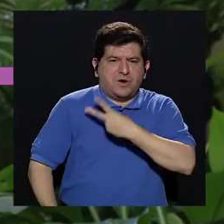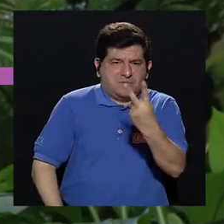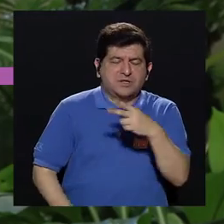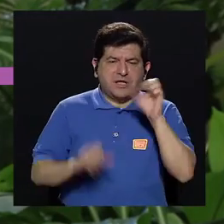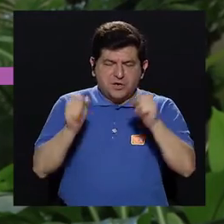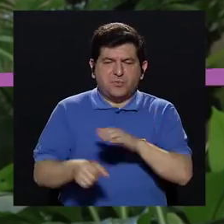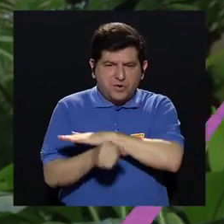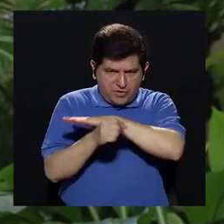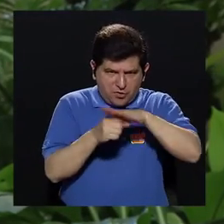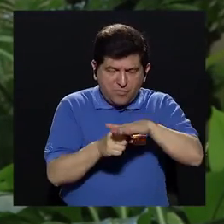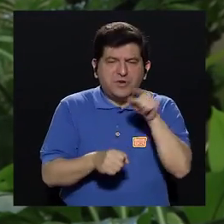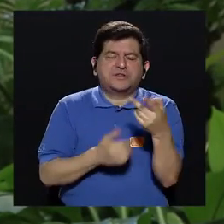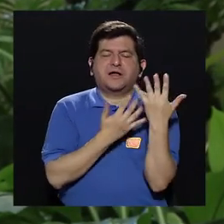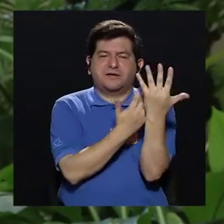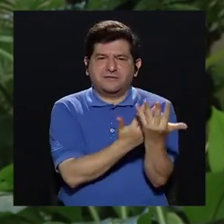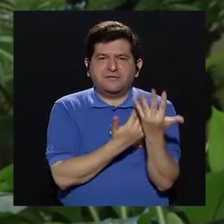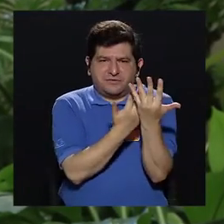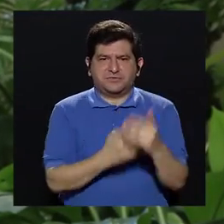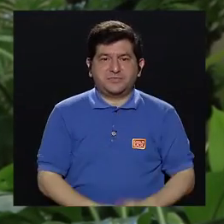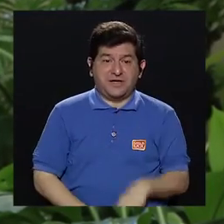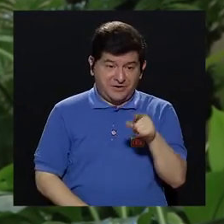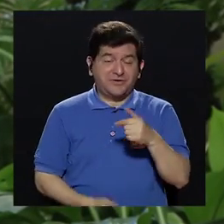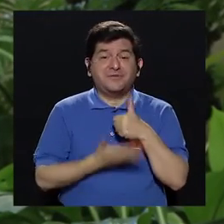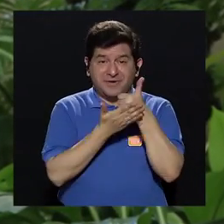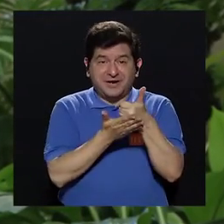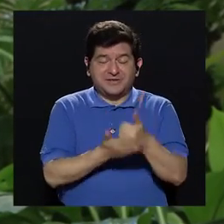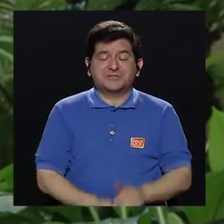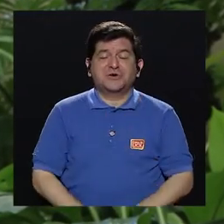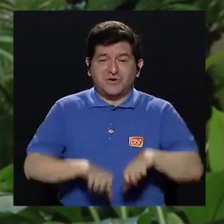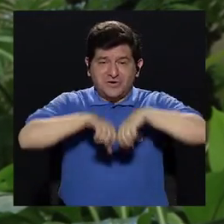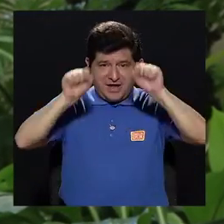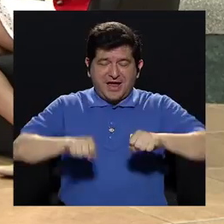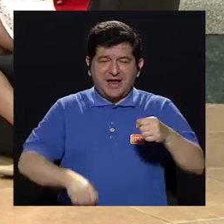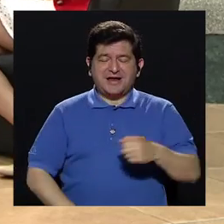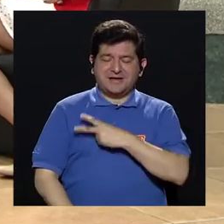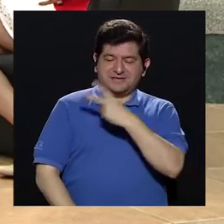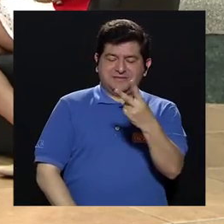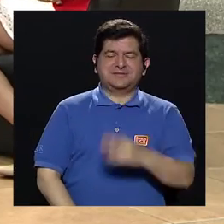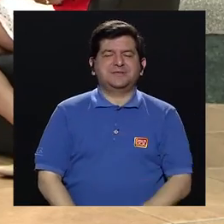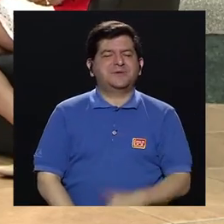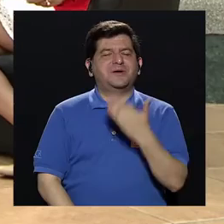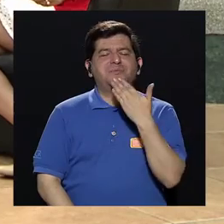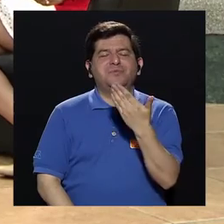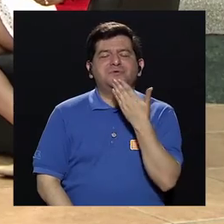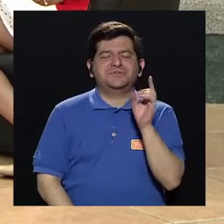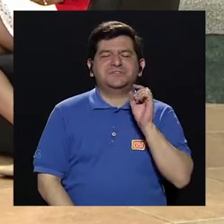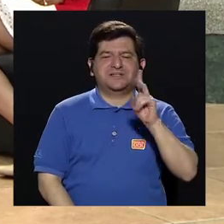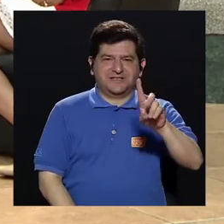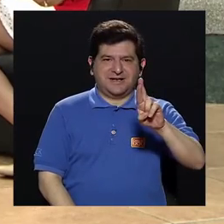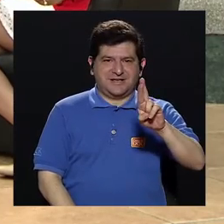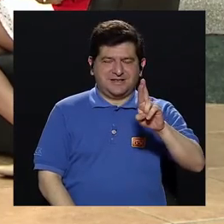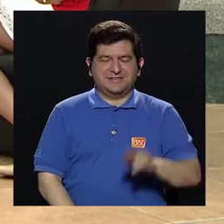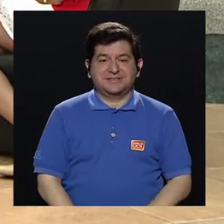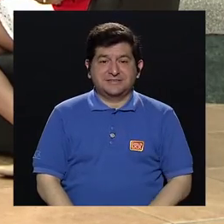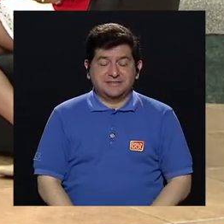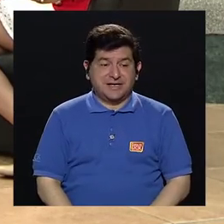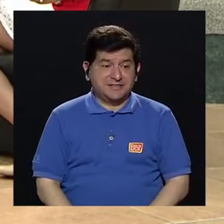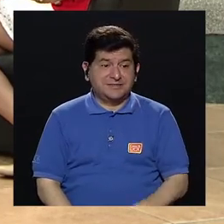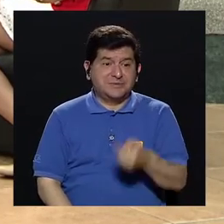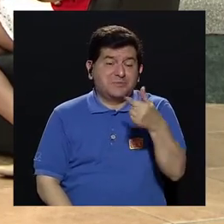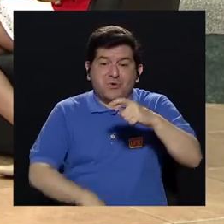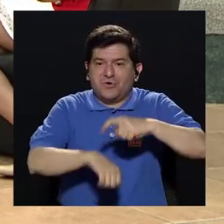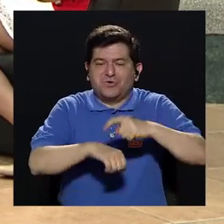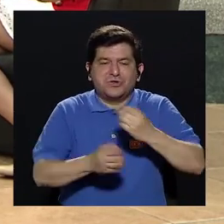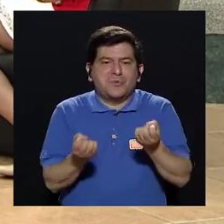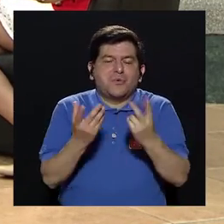usted tiene o lo que usted aspira a tener, para eso sirven las voluntades. Doctor, muchísimas gracias, de verdad que el programa se nos hizo muy corto para todas las